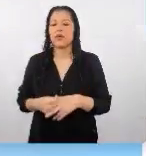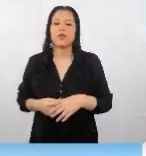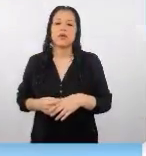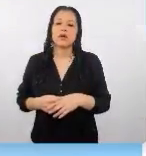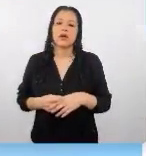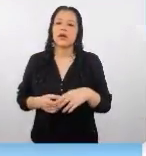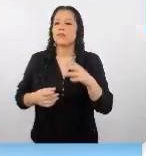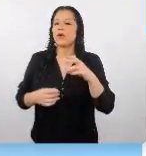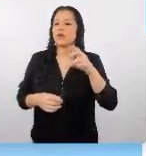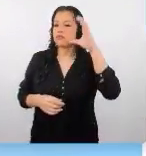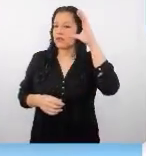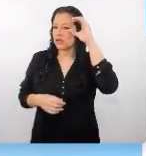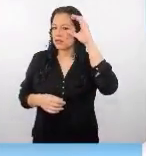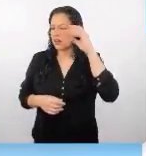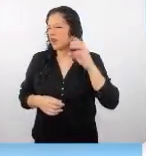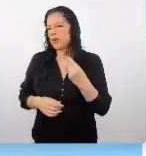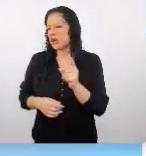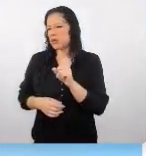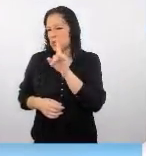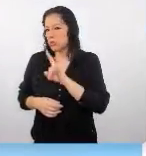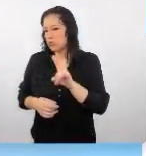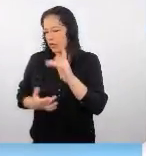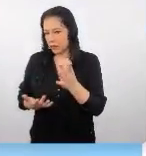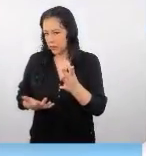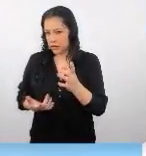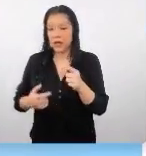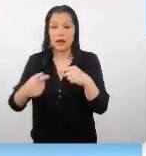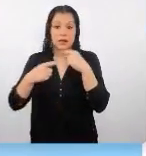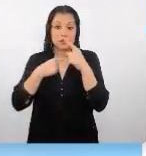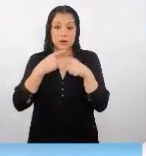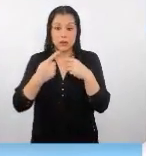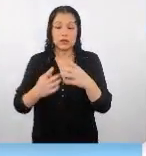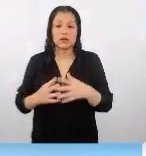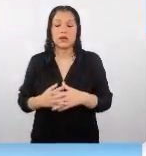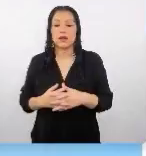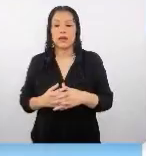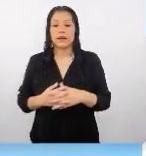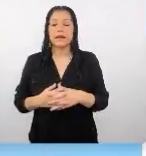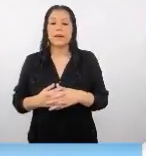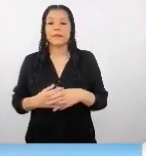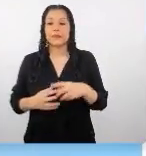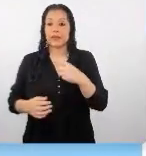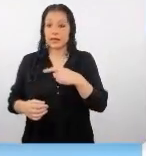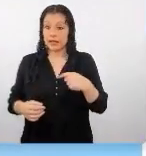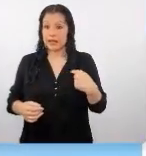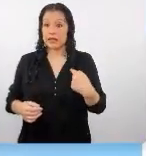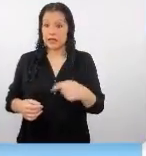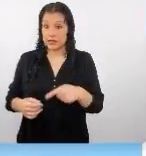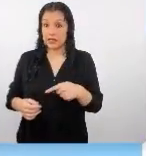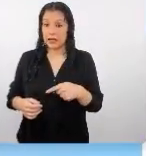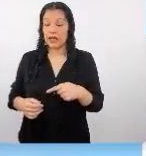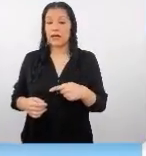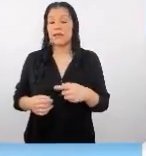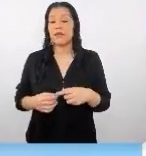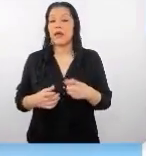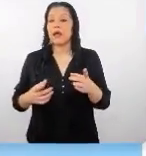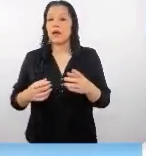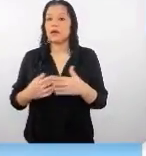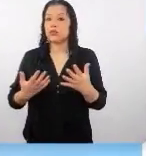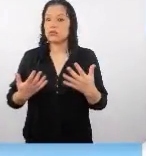Instagram bueno les comento que China es un mercado digital